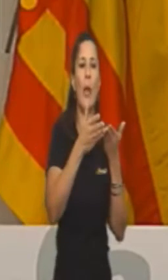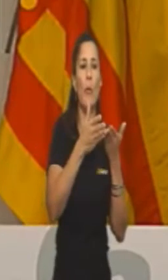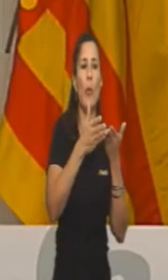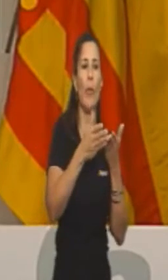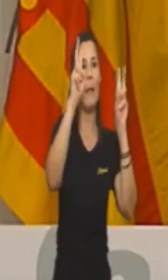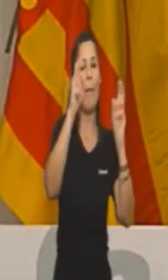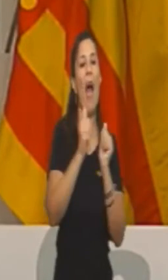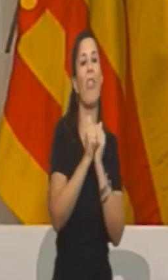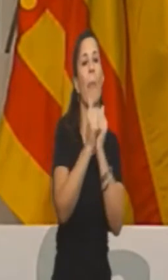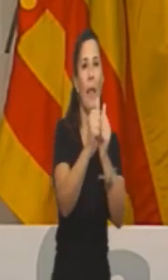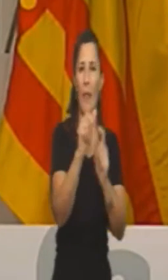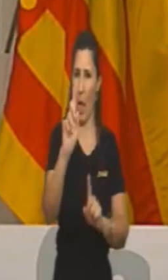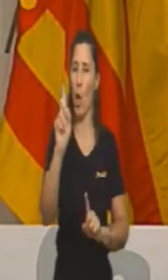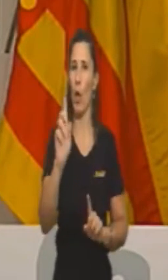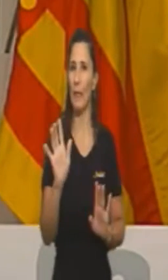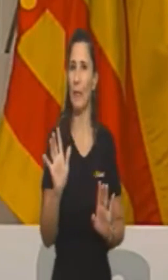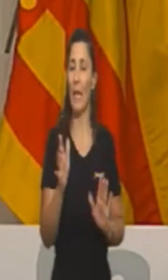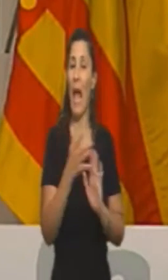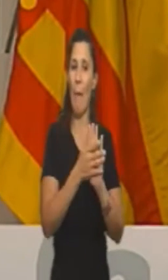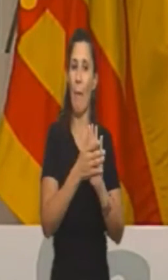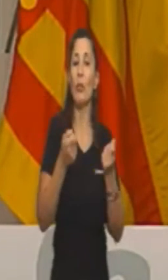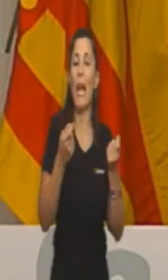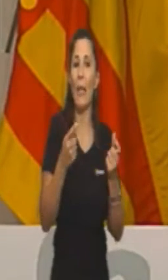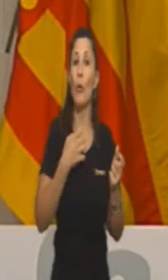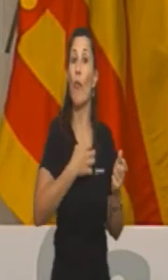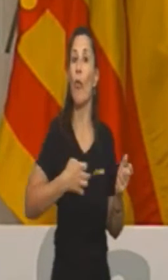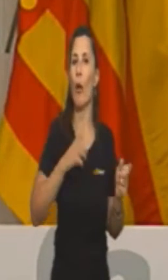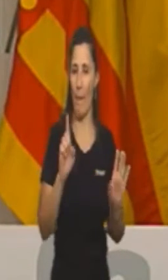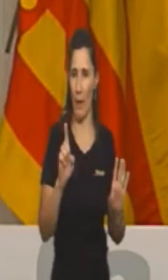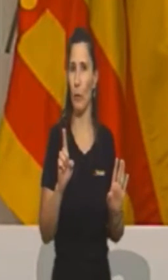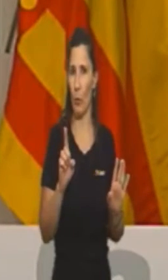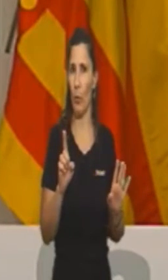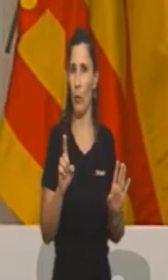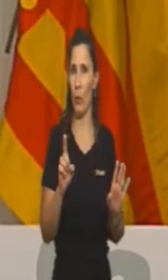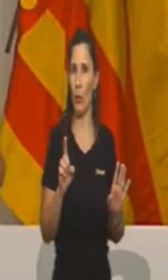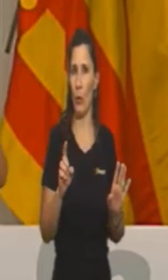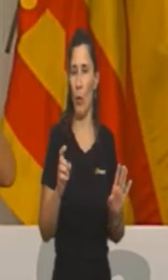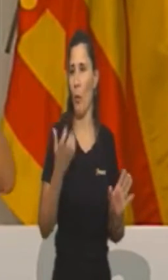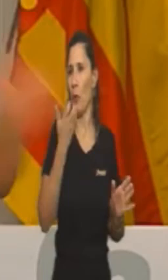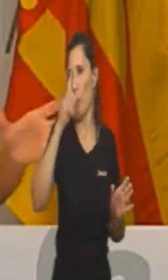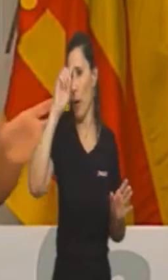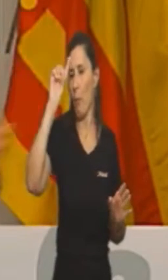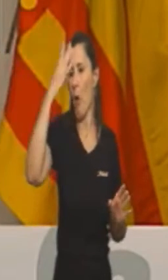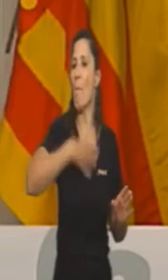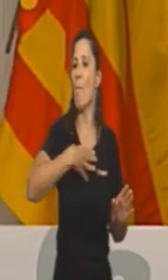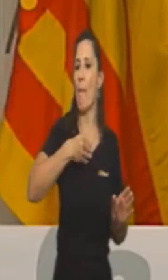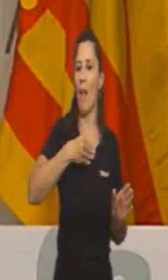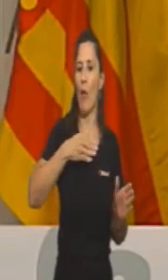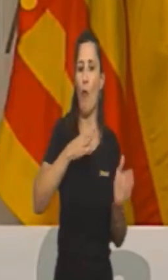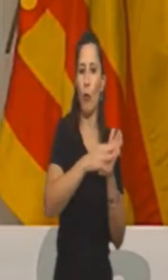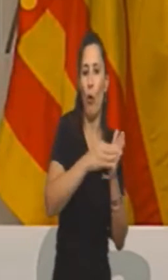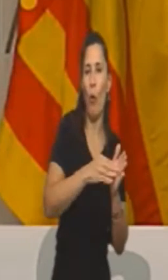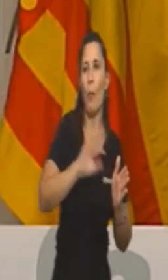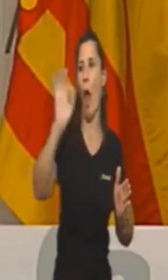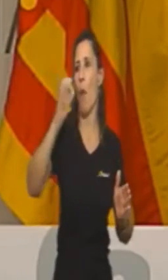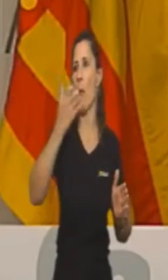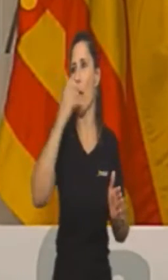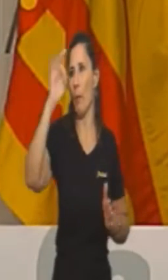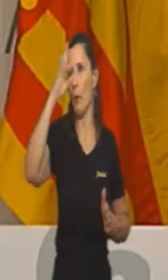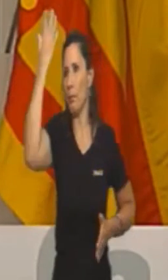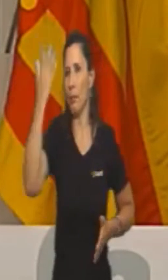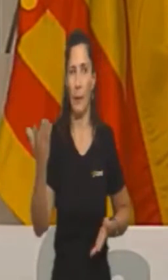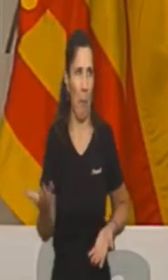ayuda de la dependencia. Estamos hablando de gastos de funcionamiento, que puede ser el papel de la fotocopiadora o